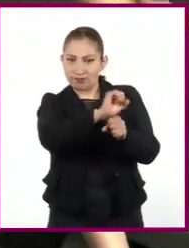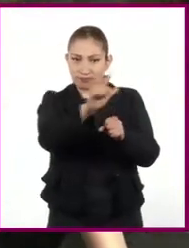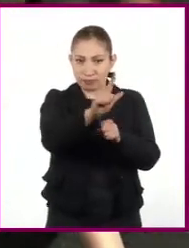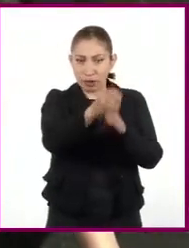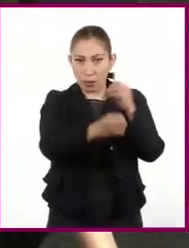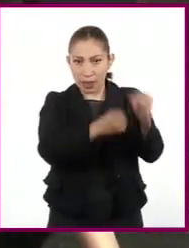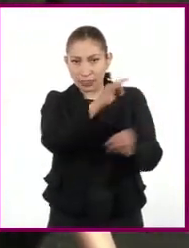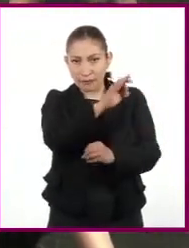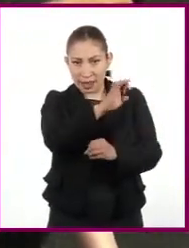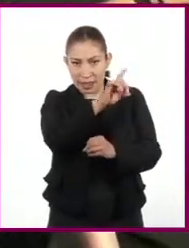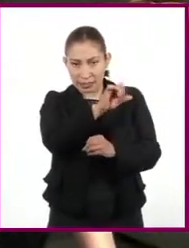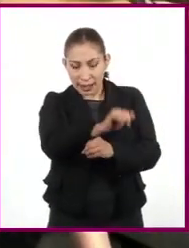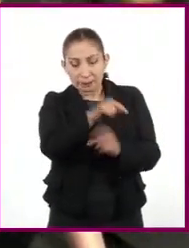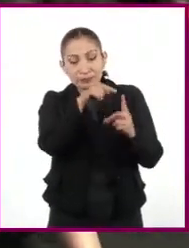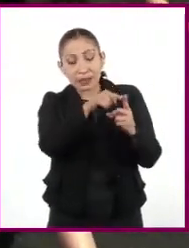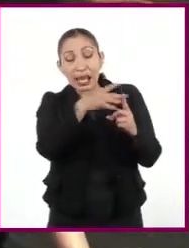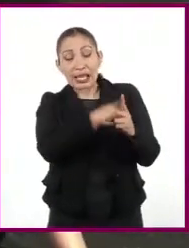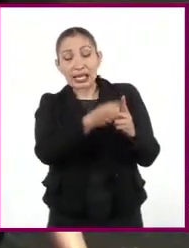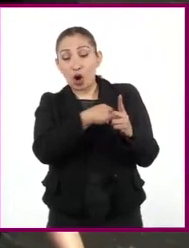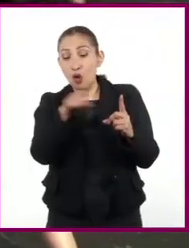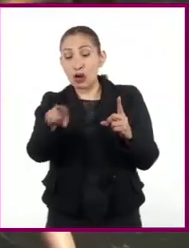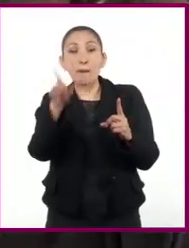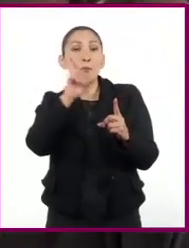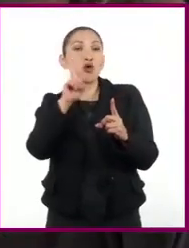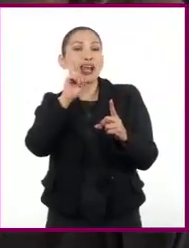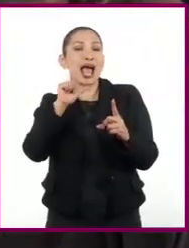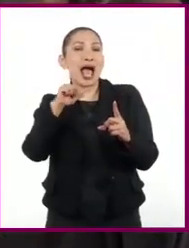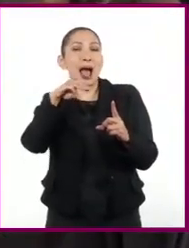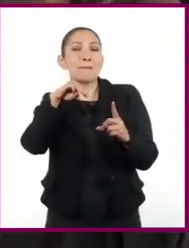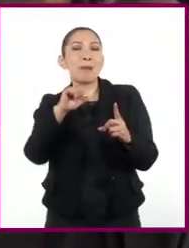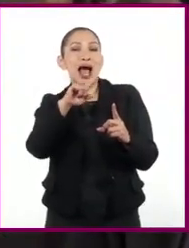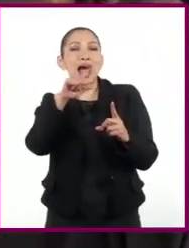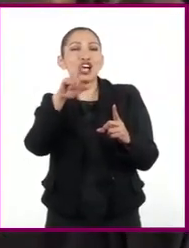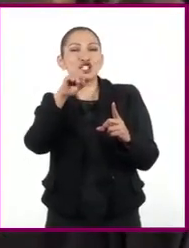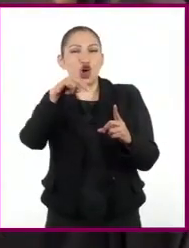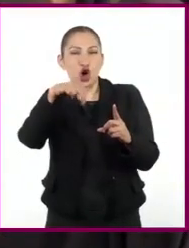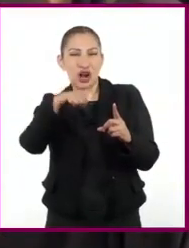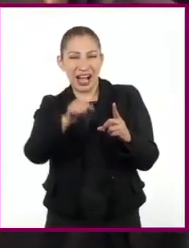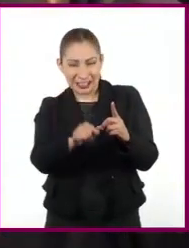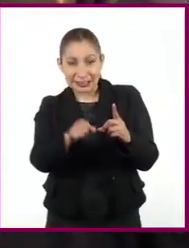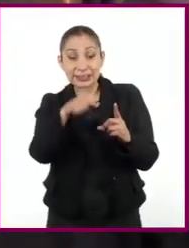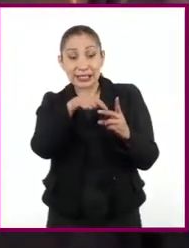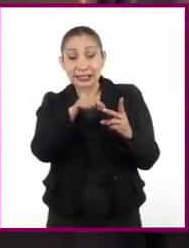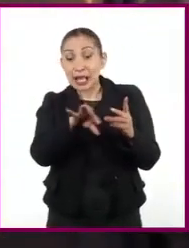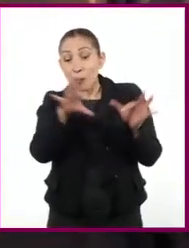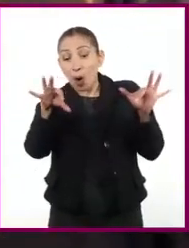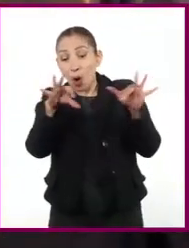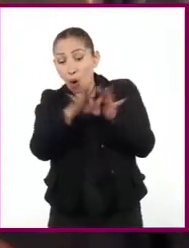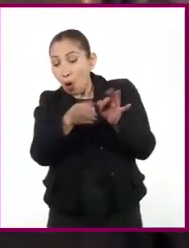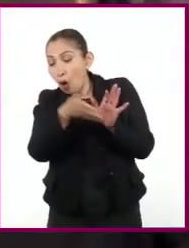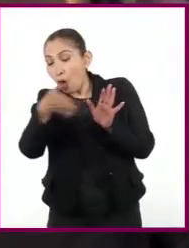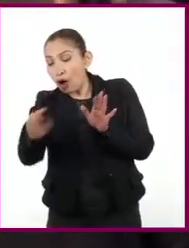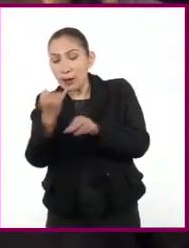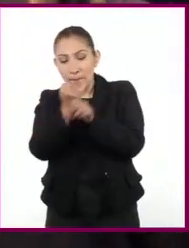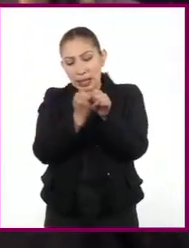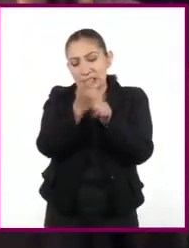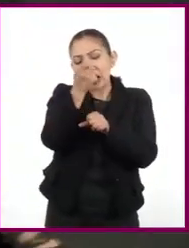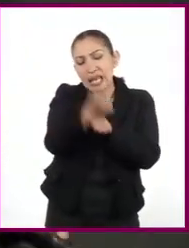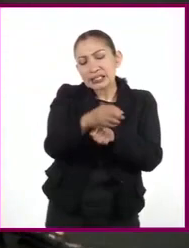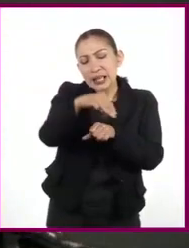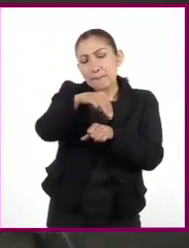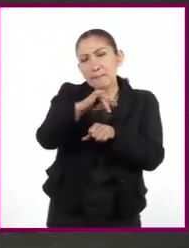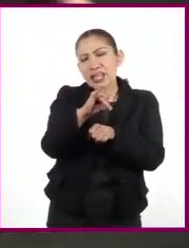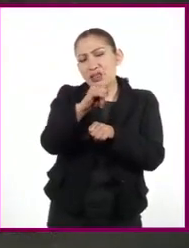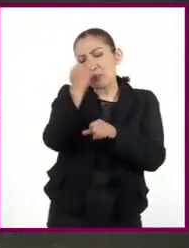anterior, Fedra, era el hijo de una de las amazonas. Y la verdad que también es una continuación de la investigación sobre el